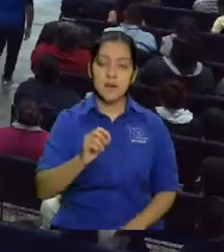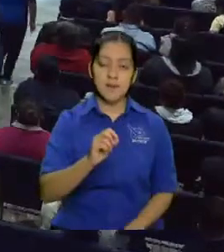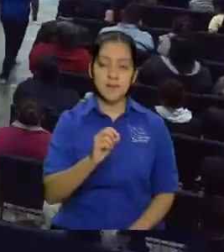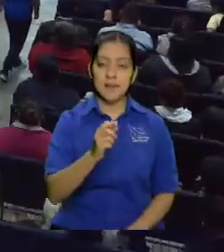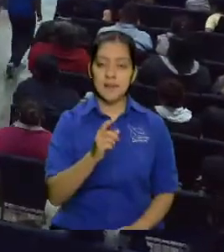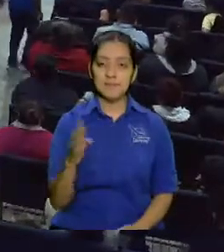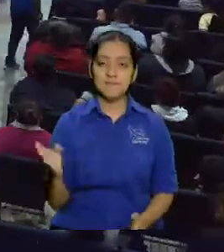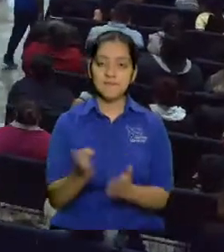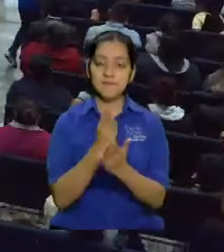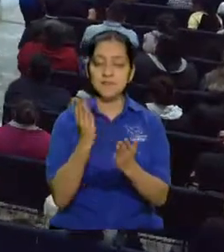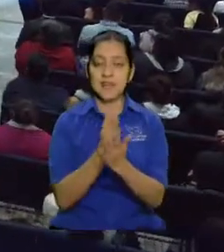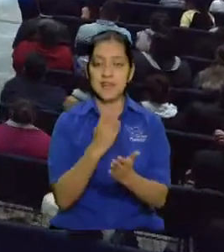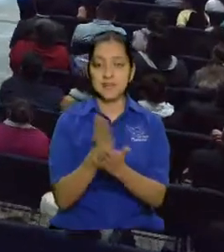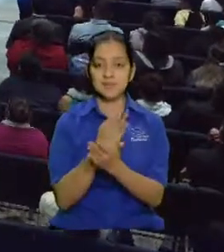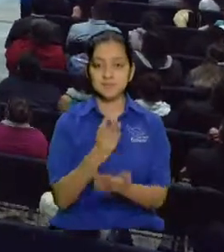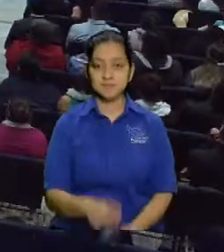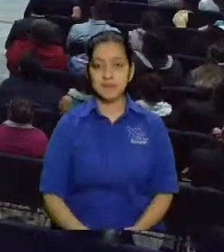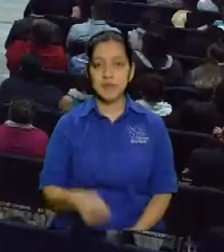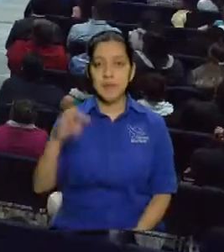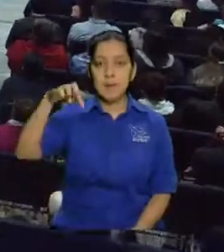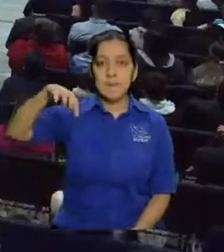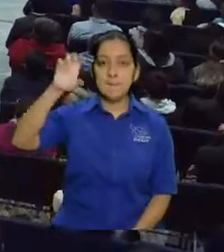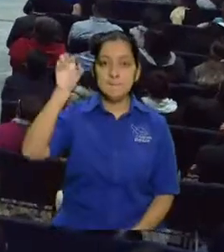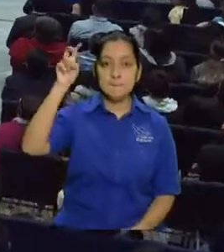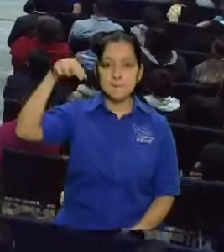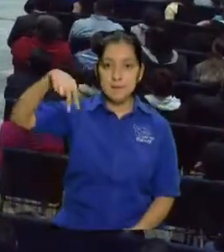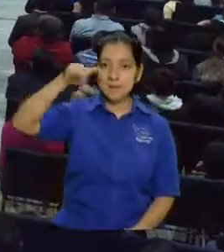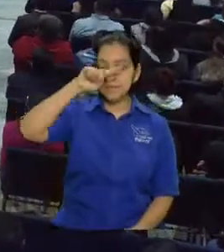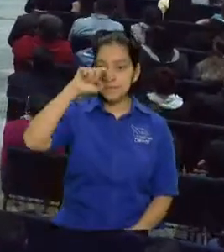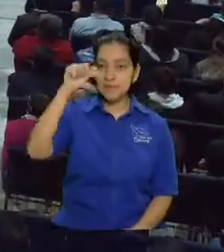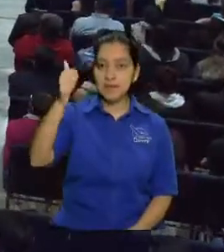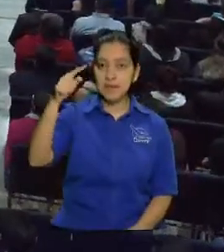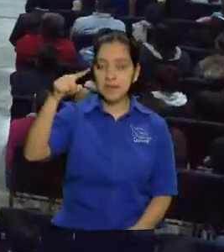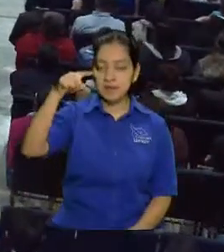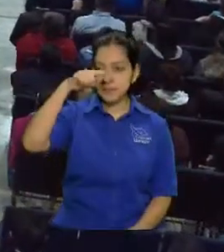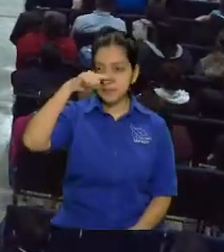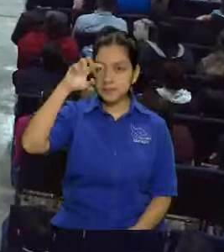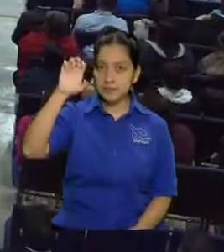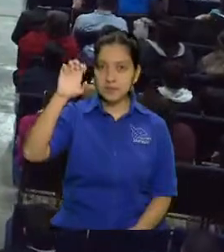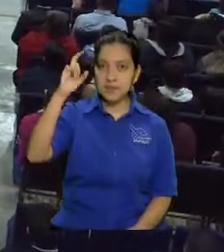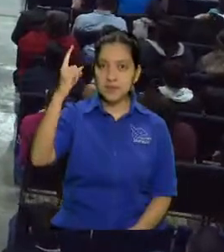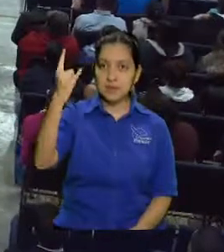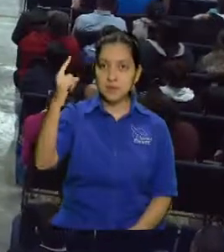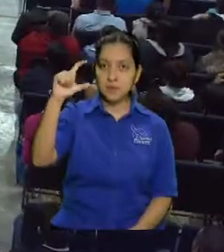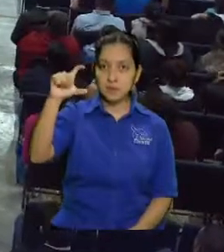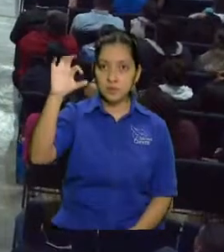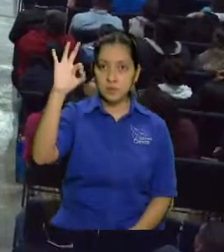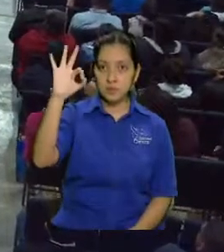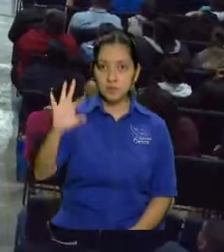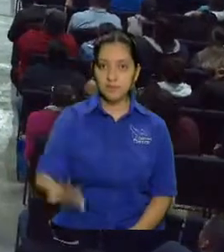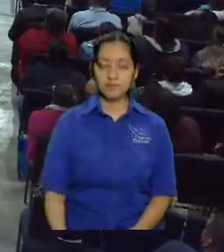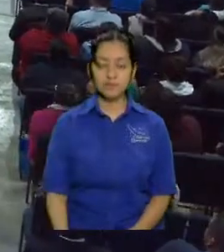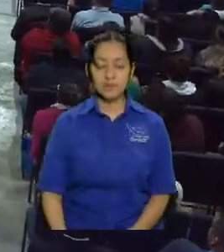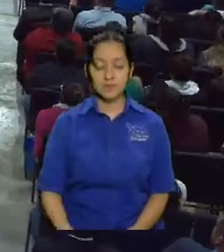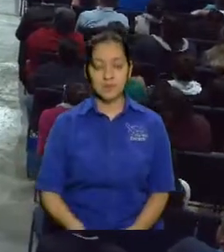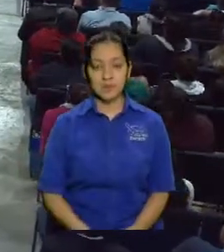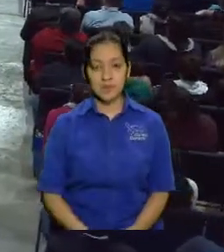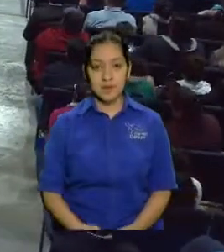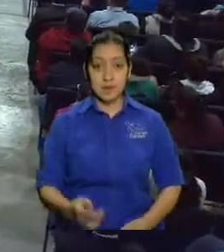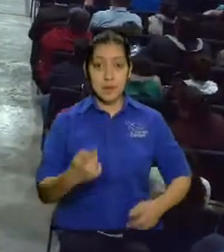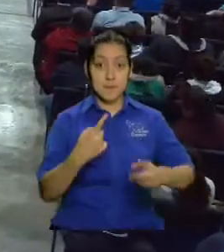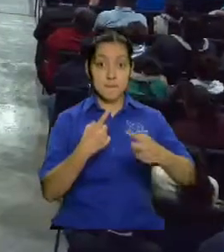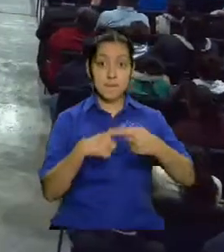enrolladitos y otros lo tienen de otras maneras las venden en las librerías cristianas creo yo pero ellos